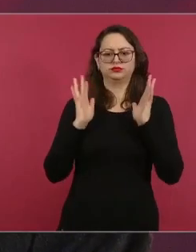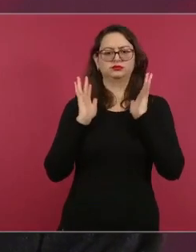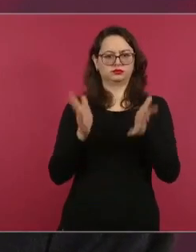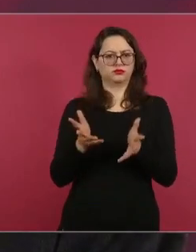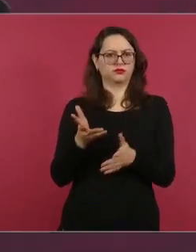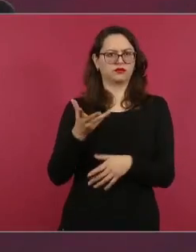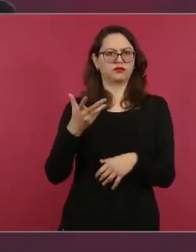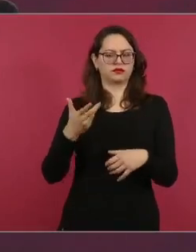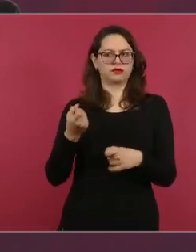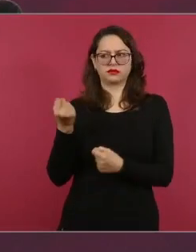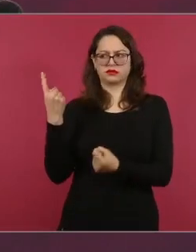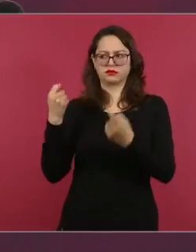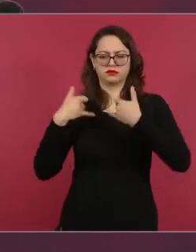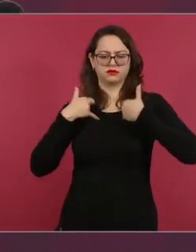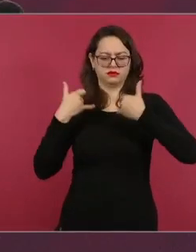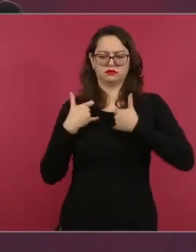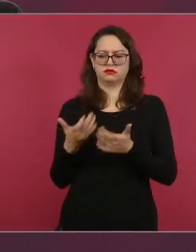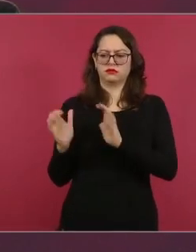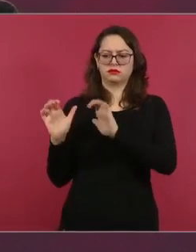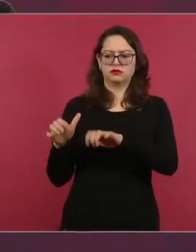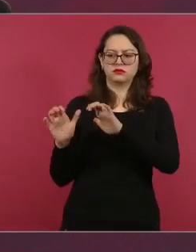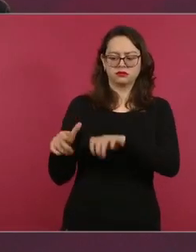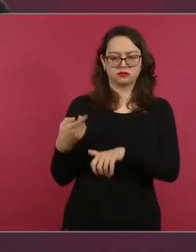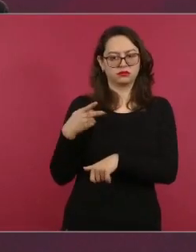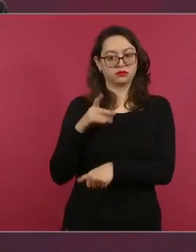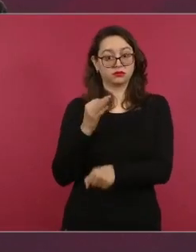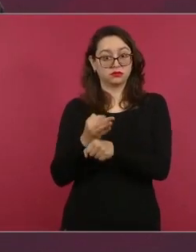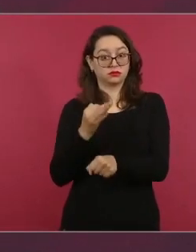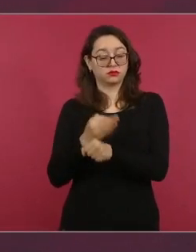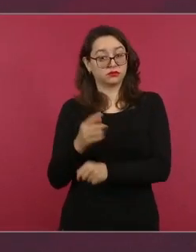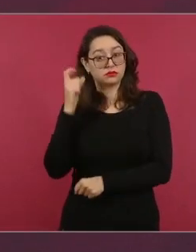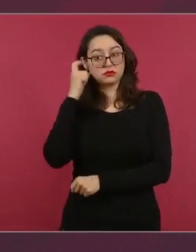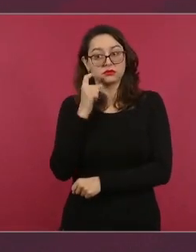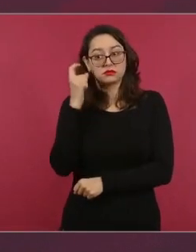país de jóvenes construyendo el futuro.